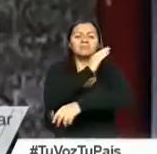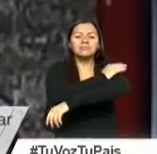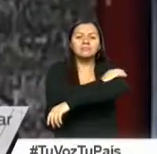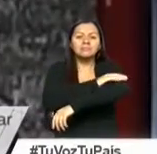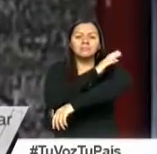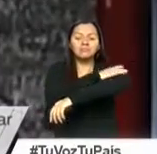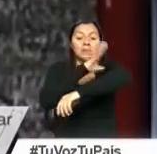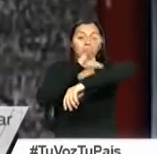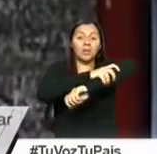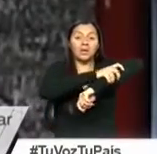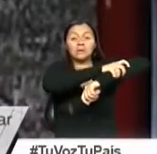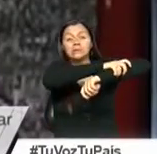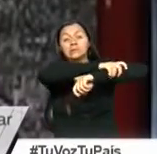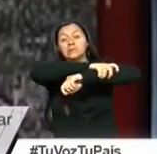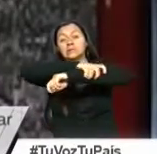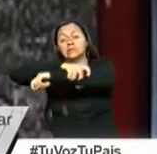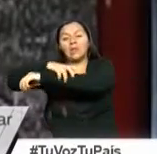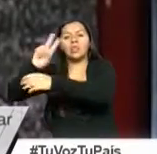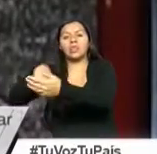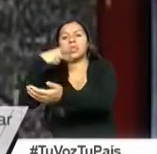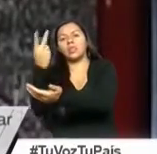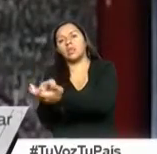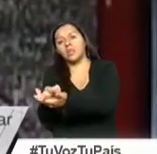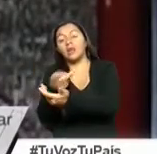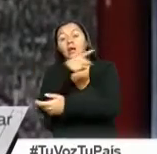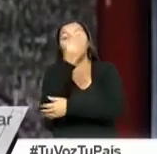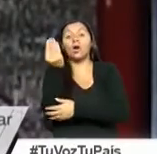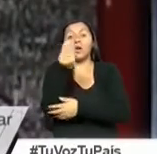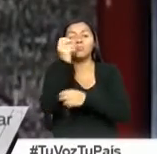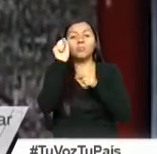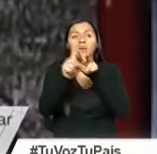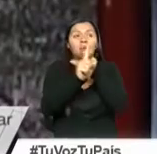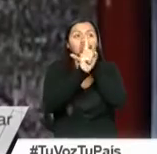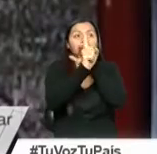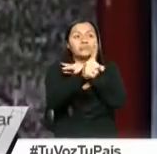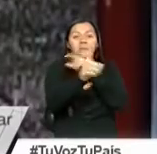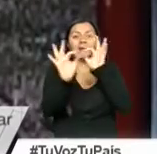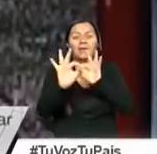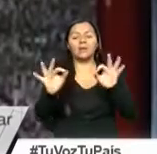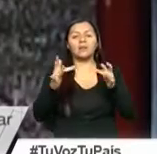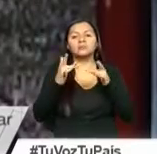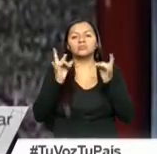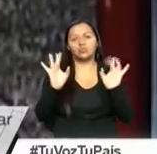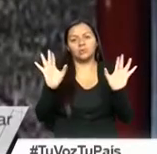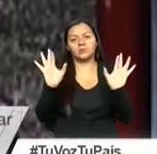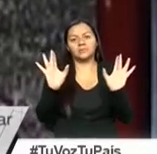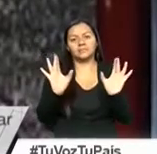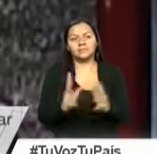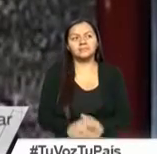agarrándole de la pierna hasta hacerle caer. El joven pudo escapar sin sufrir daños físicos.